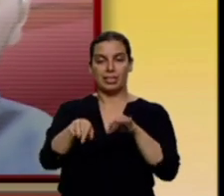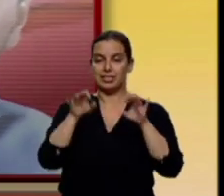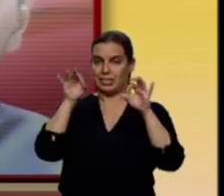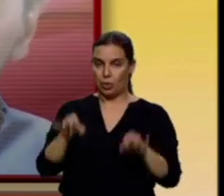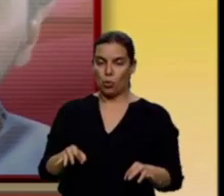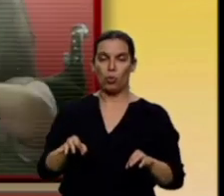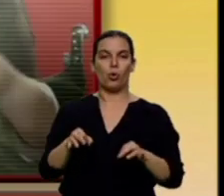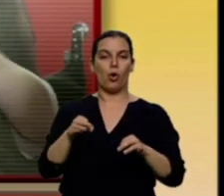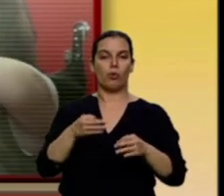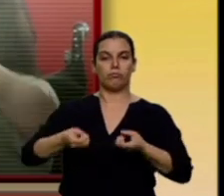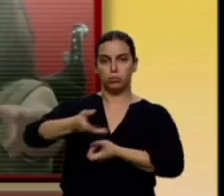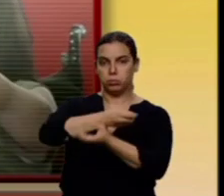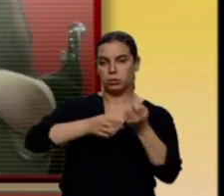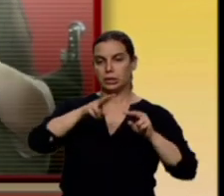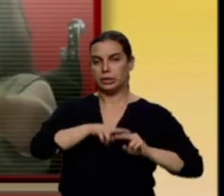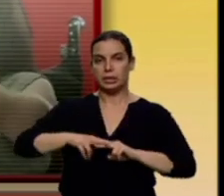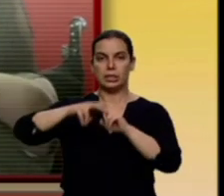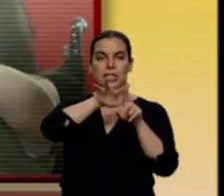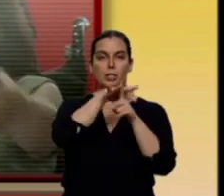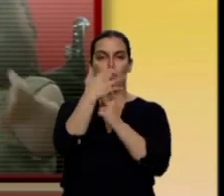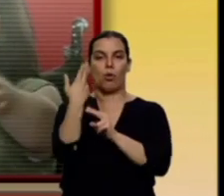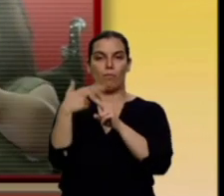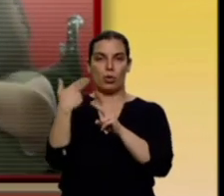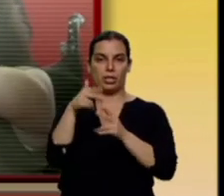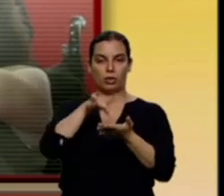acontecimientos políticos desarrollados en Castilla y León.